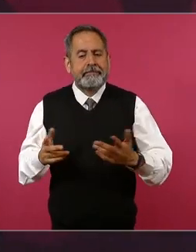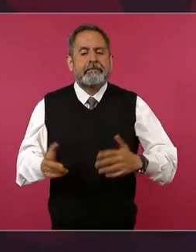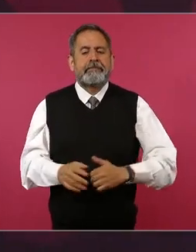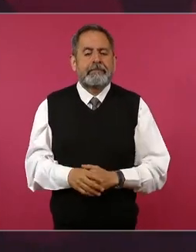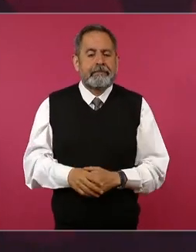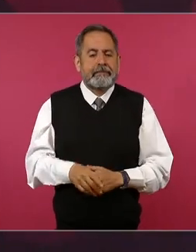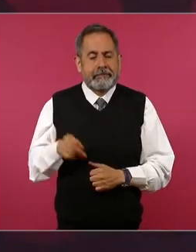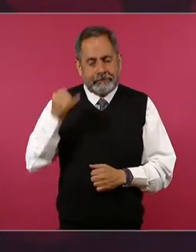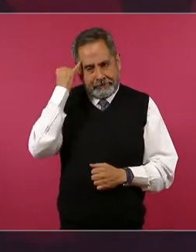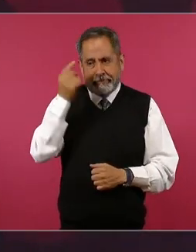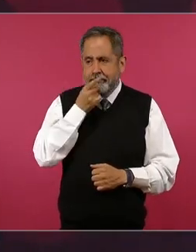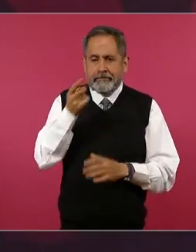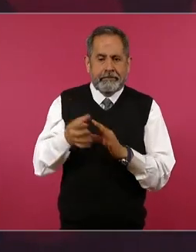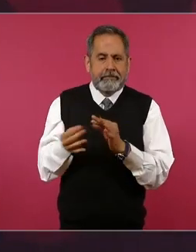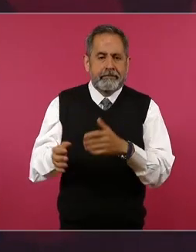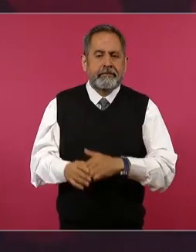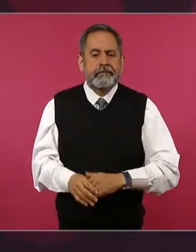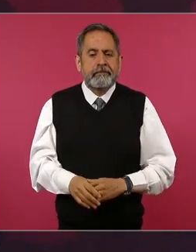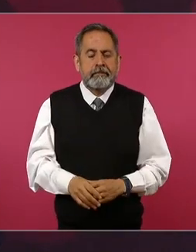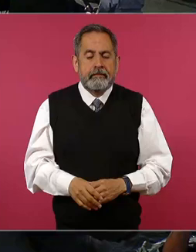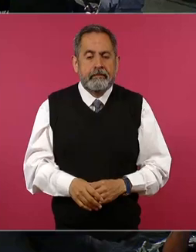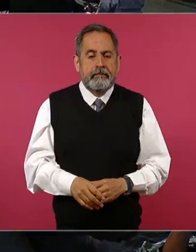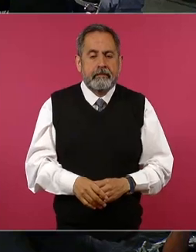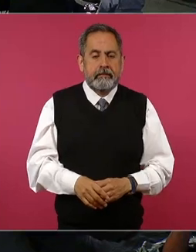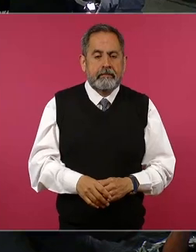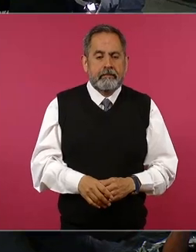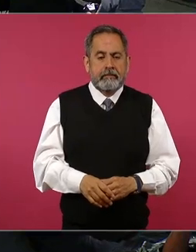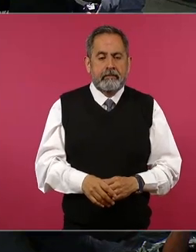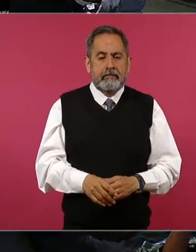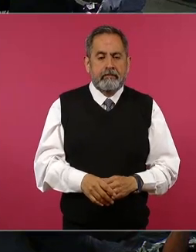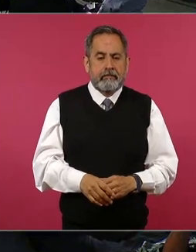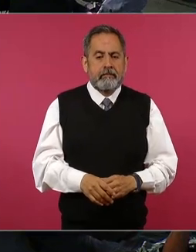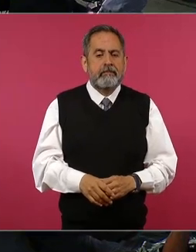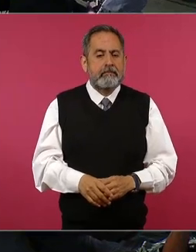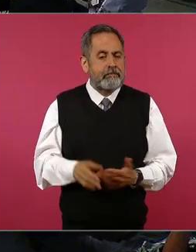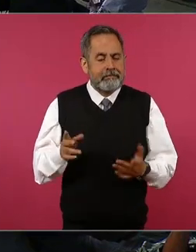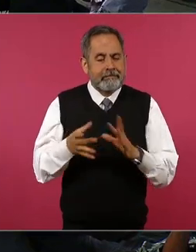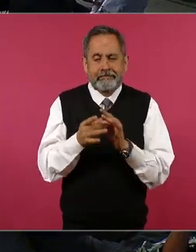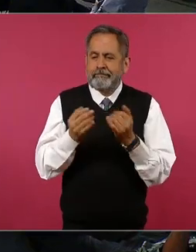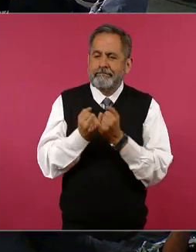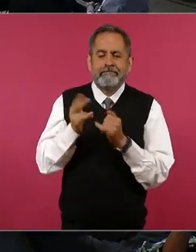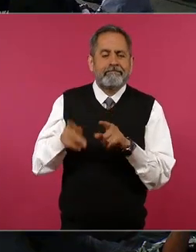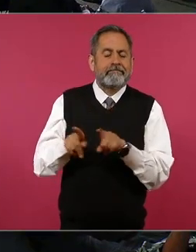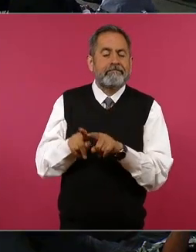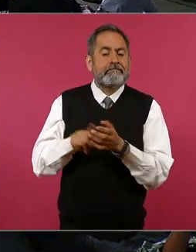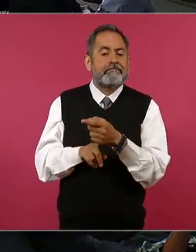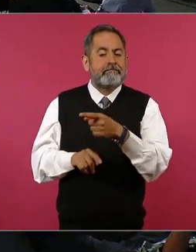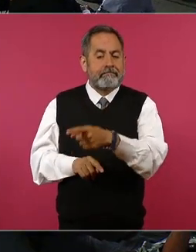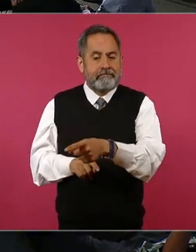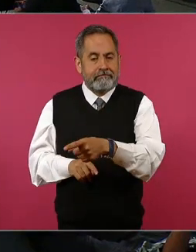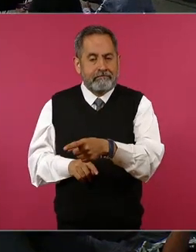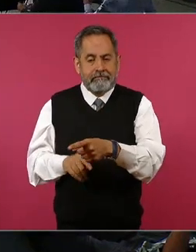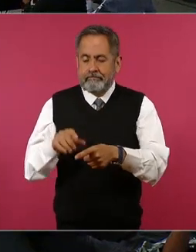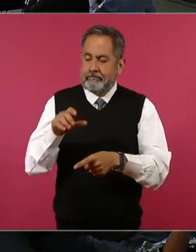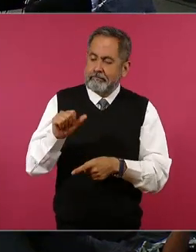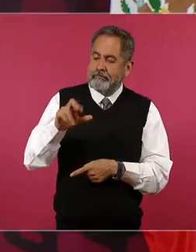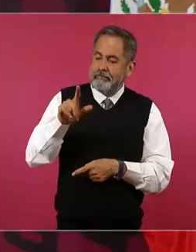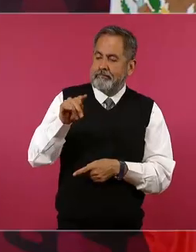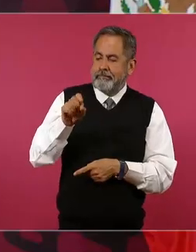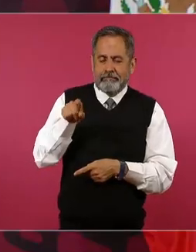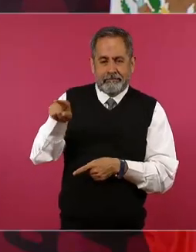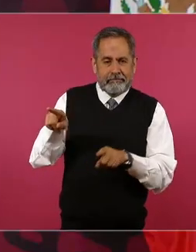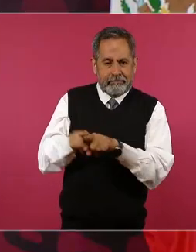ese dicho es filosofía es como la del maestro carmito de ella